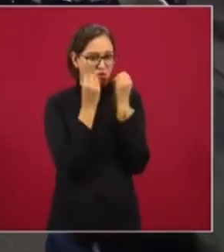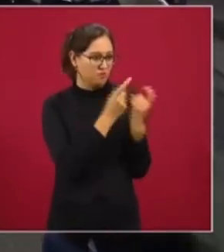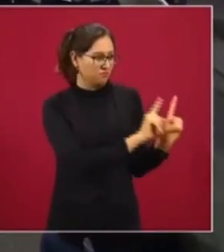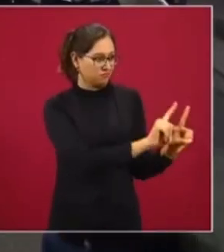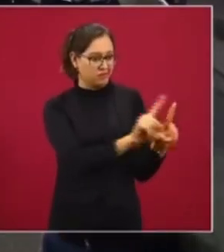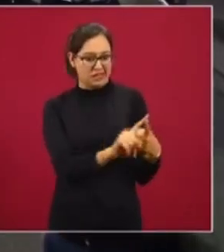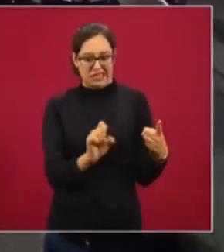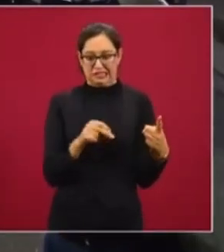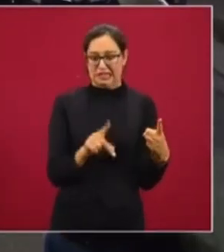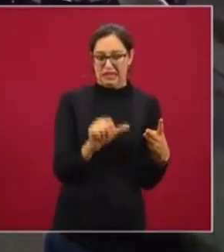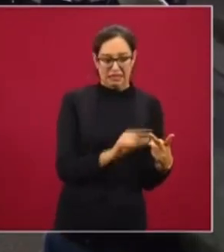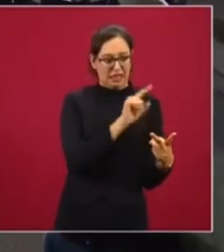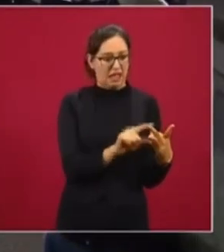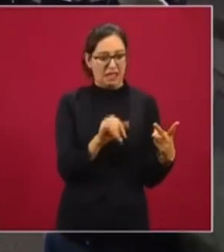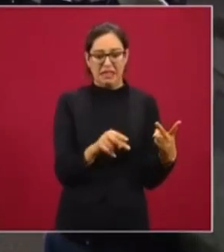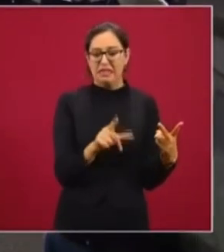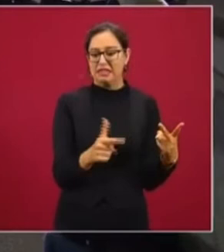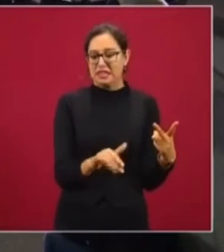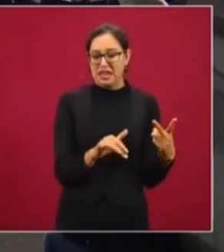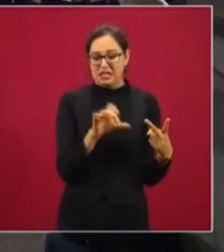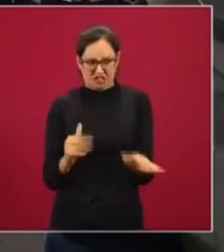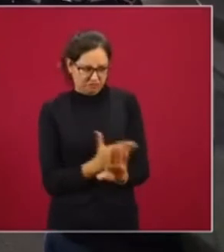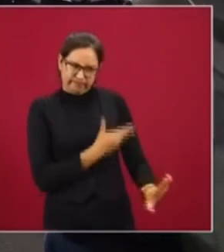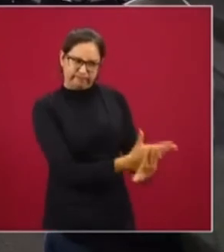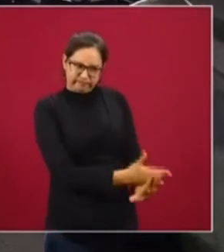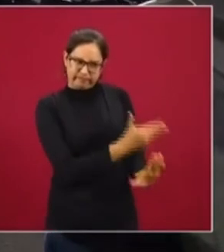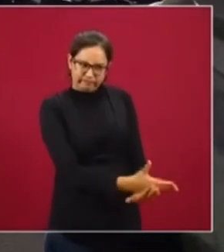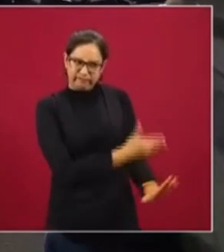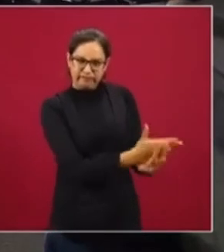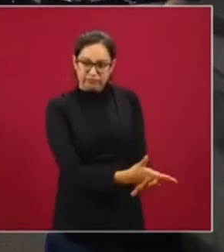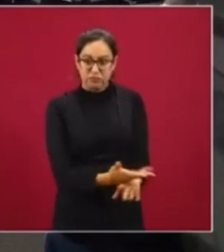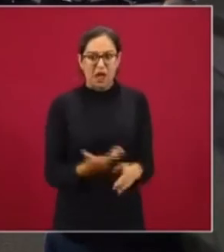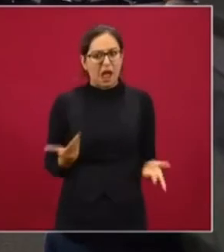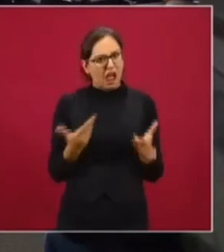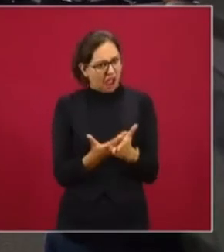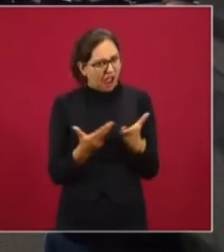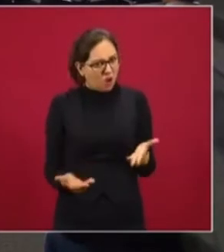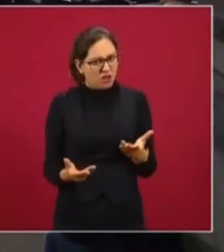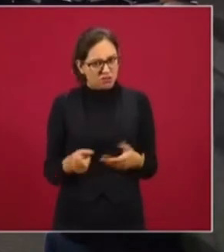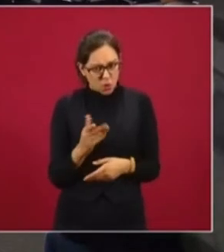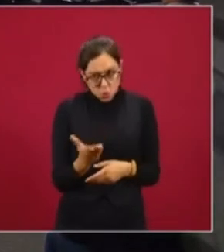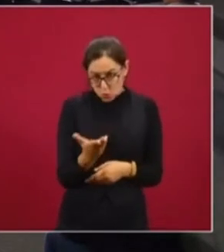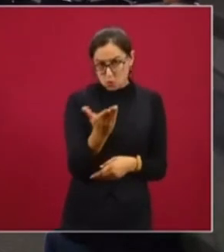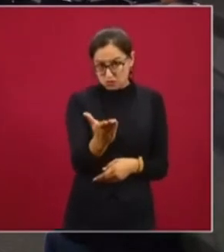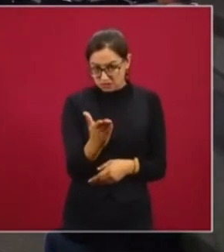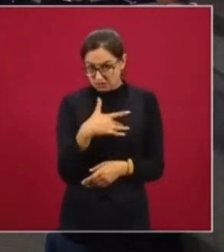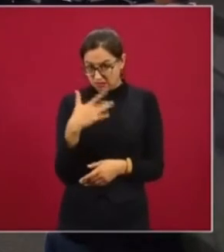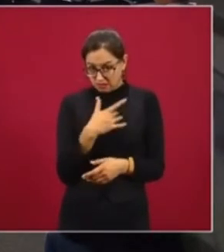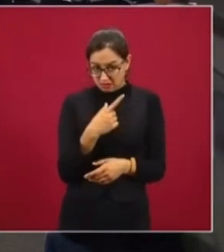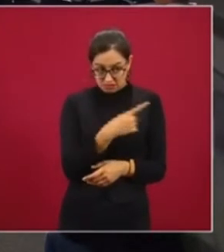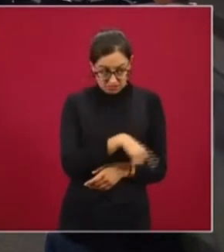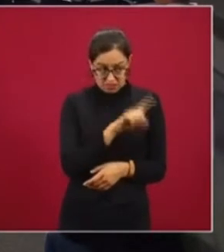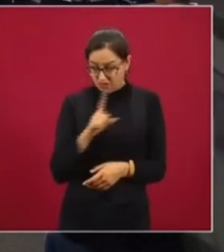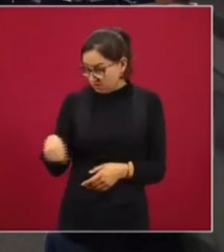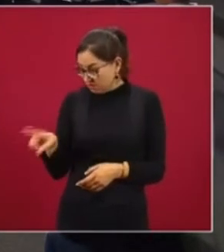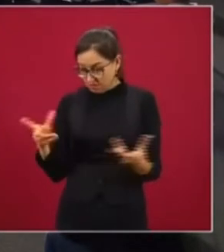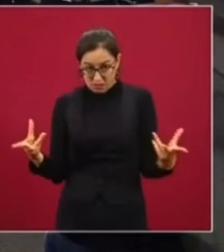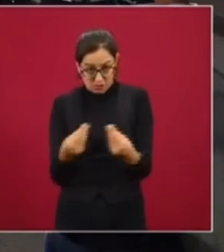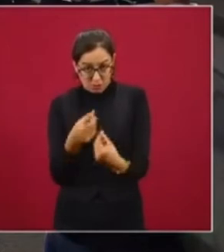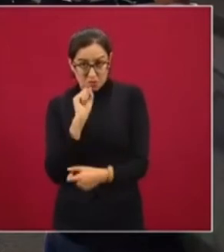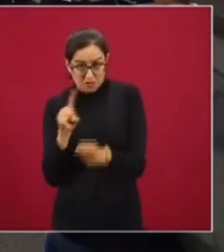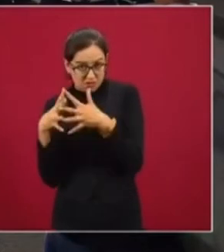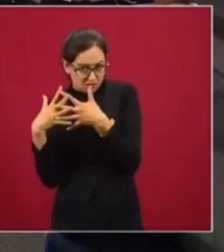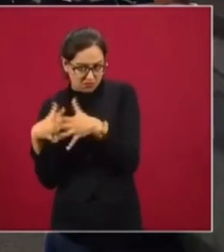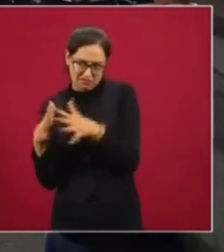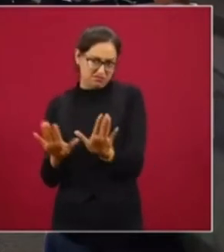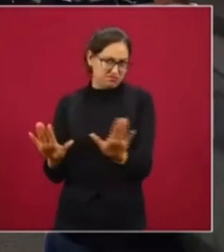Indignación, que han parado muchísimas arbitrariedades, las mineras, que me parece lamentable que los revuelvan ahí, porque no, me parece que tienen una lógica, que están trabajando